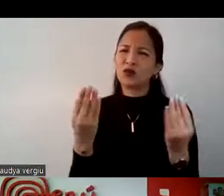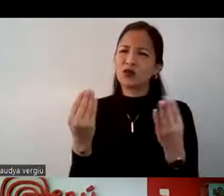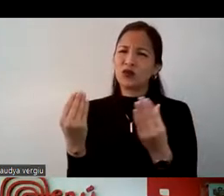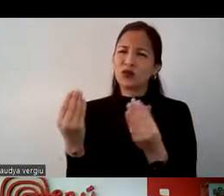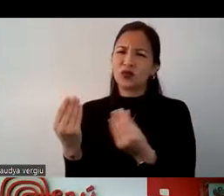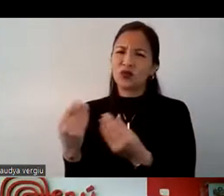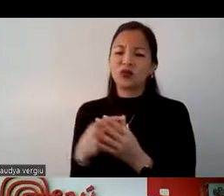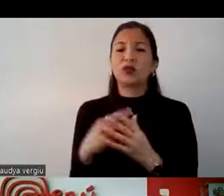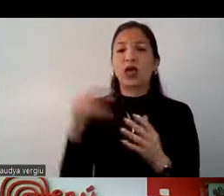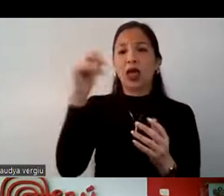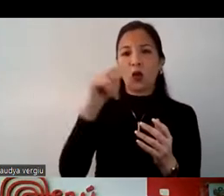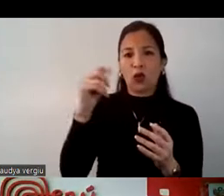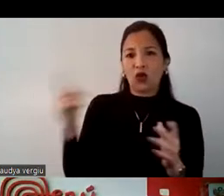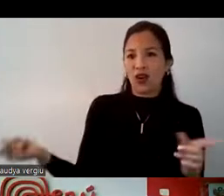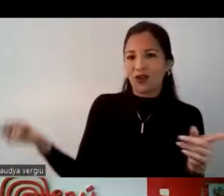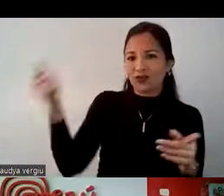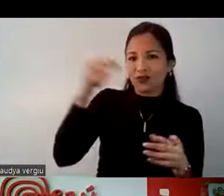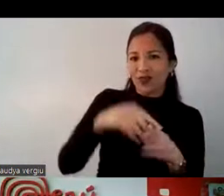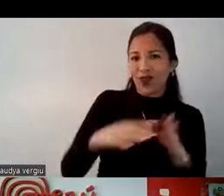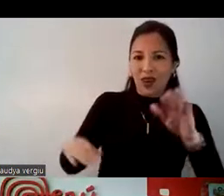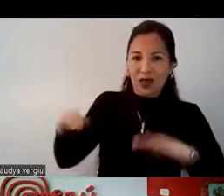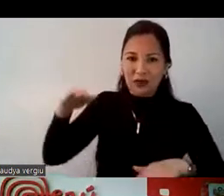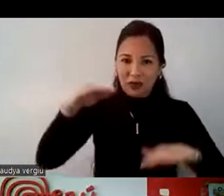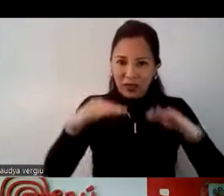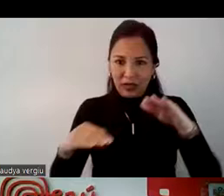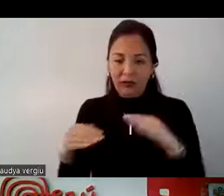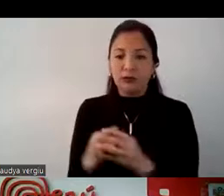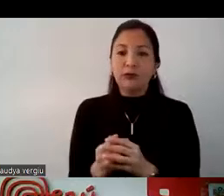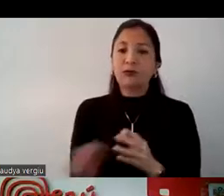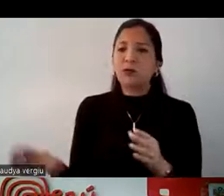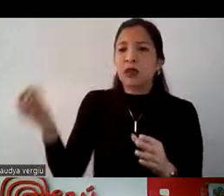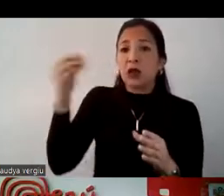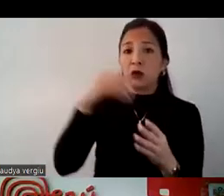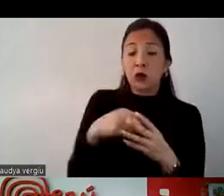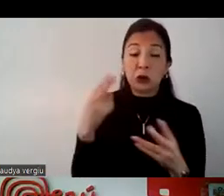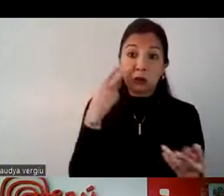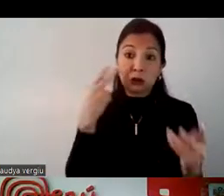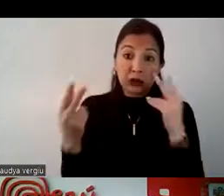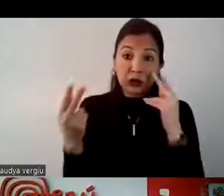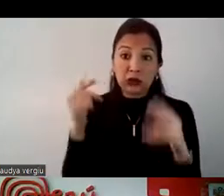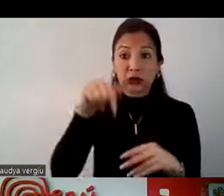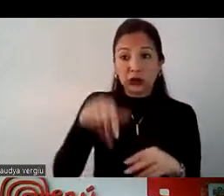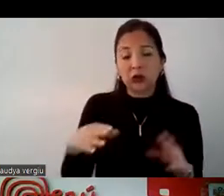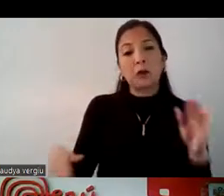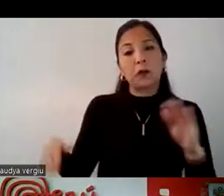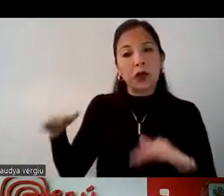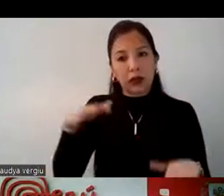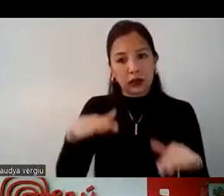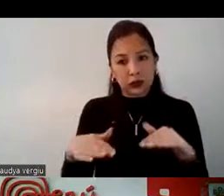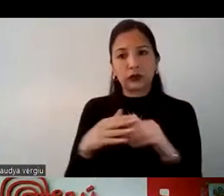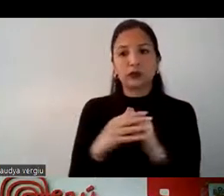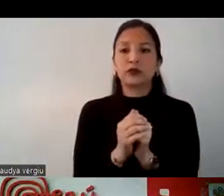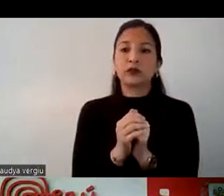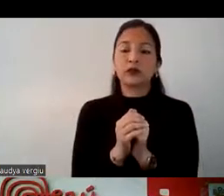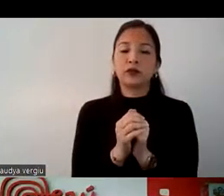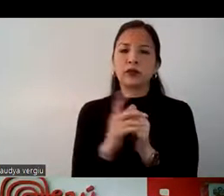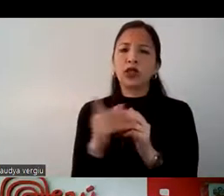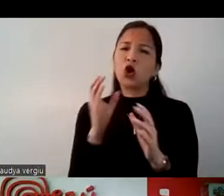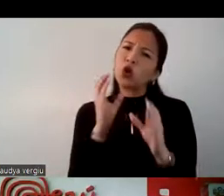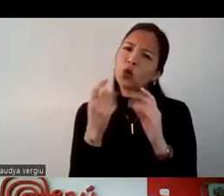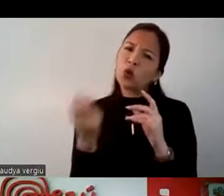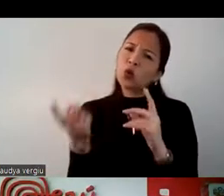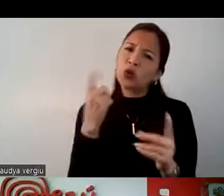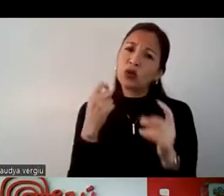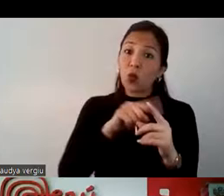ecuatorianos. Entonces, está muy dentro de ellos visitar nuestra, nuestra zona de playas. Y lo que me contaban es que al